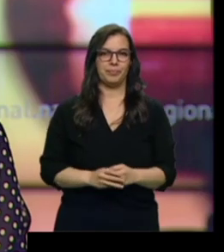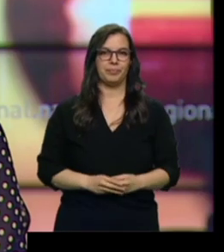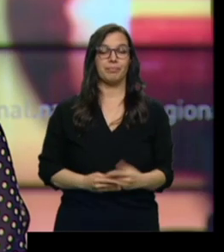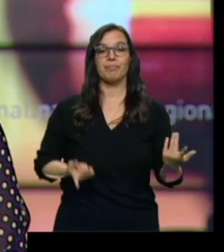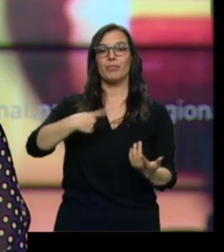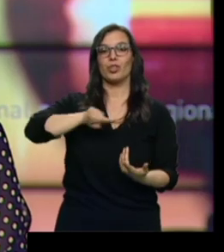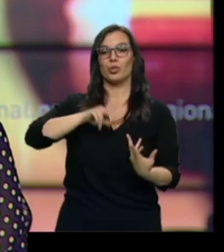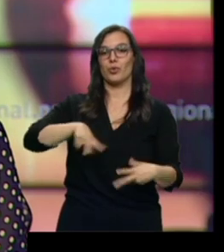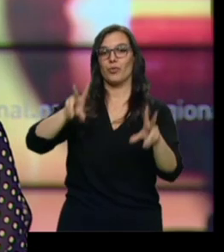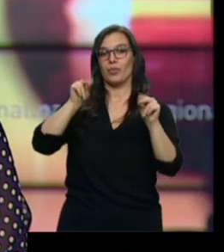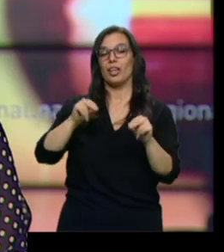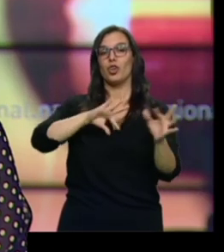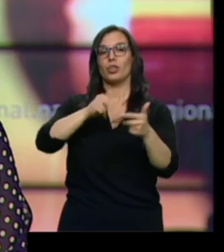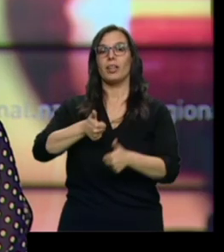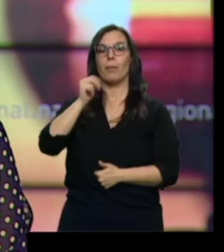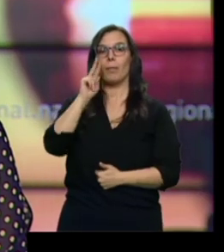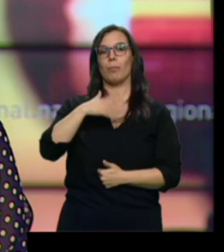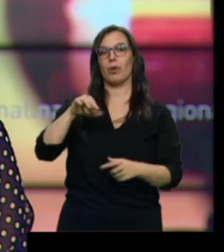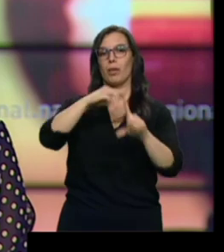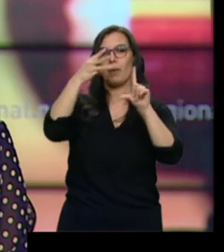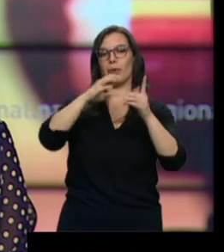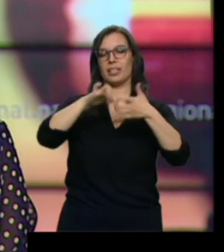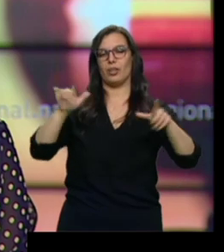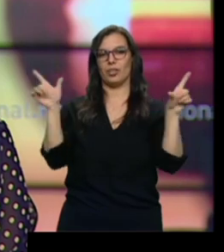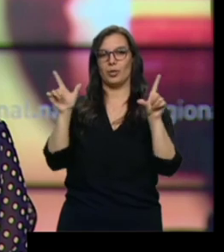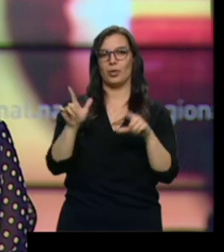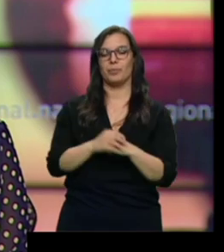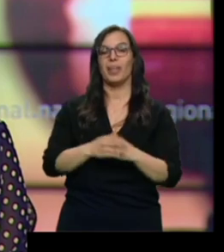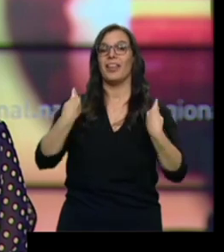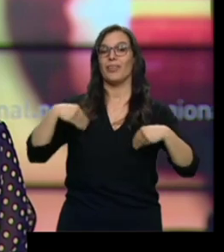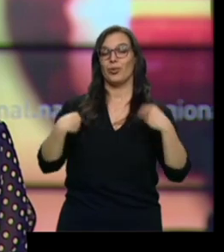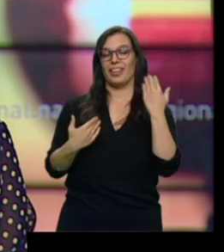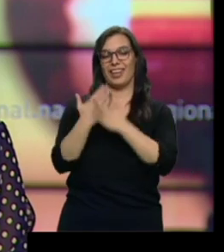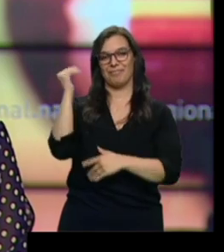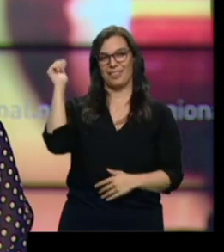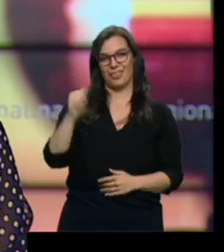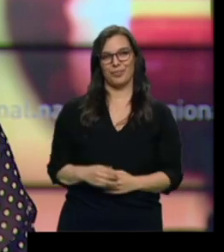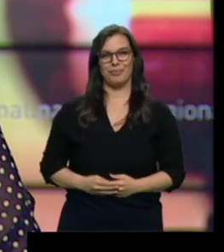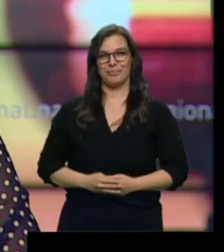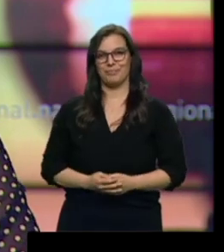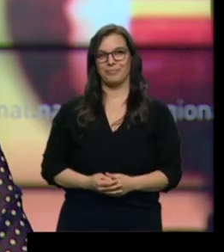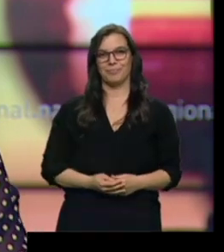Así nos despedimos hoy. Más noticias en la web de Castilla y León Televisión. Que disfruten del día. Adiós.